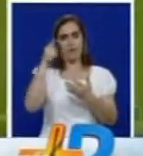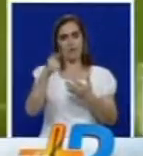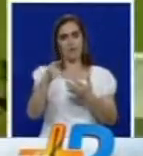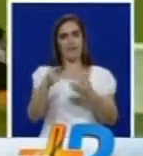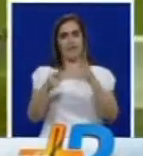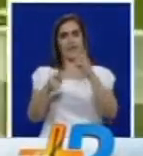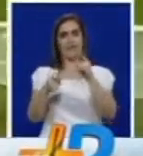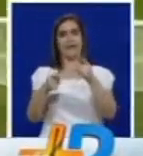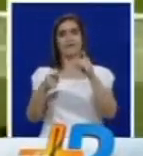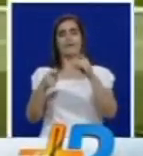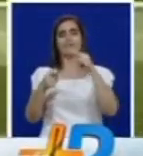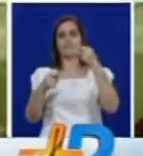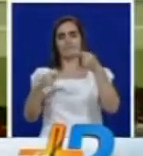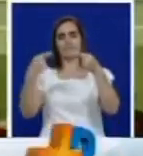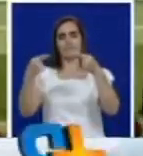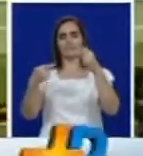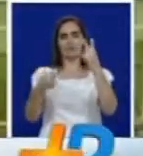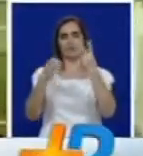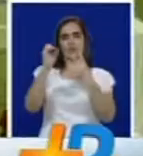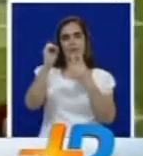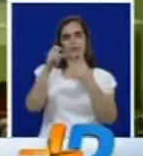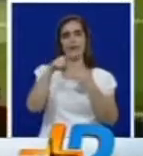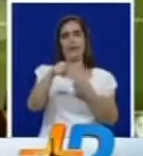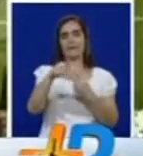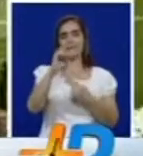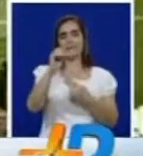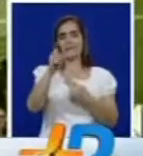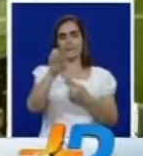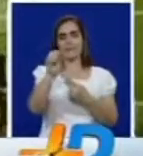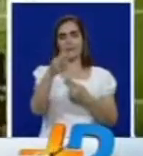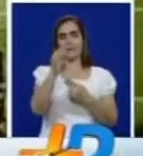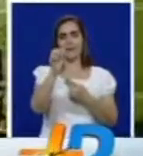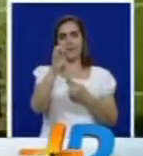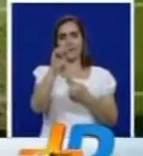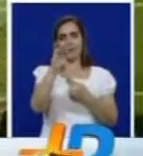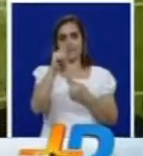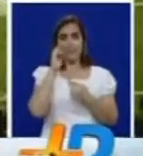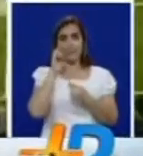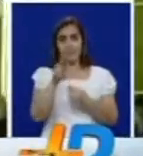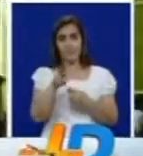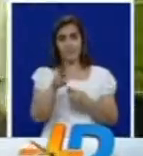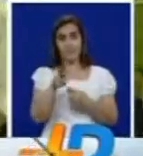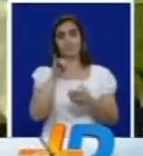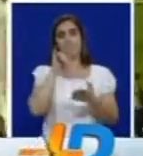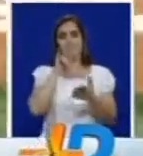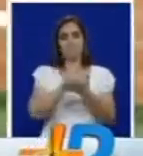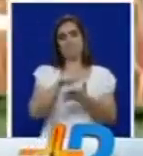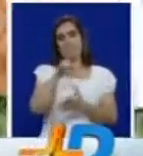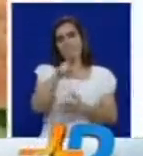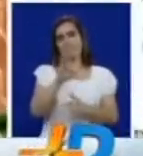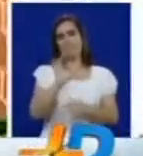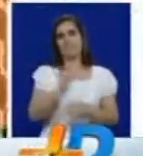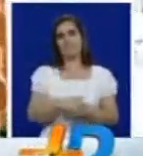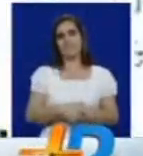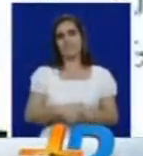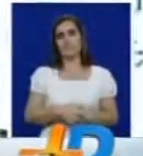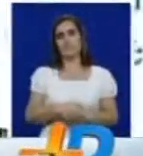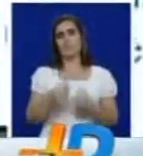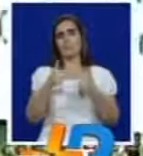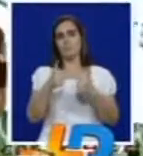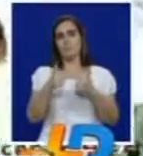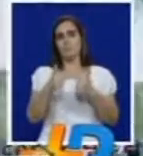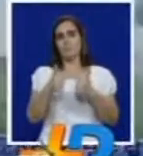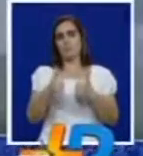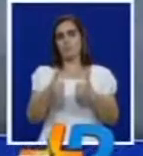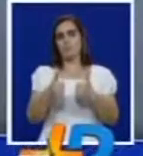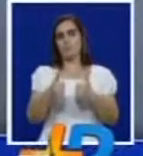0 en Corea César Arias muy bien por César Arias mírenlo estaba en el momento oportuno bien paradito